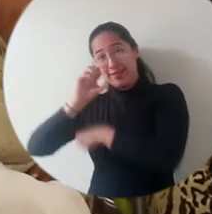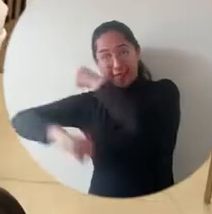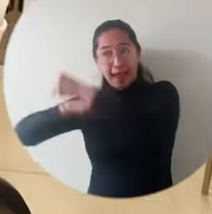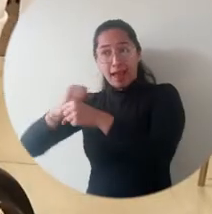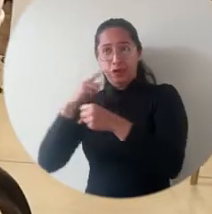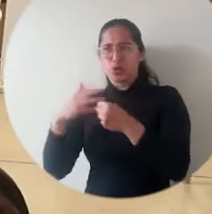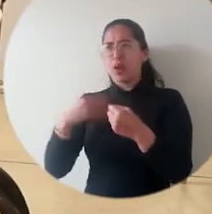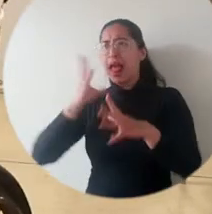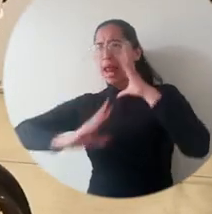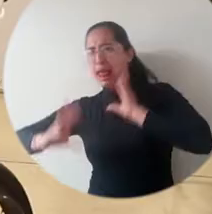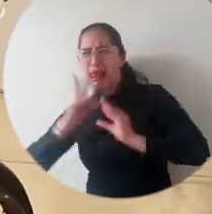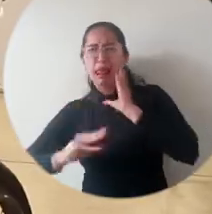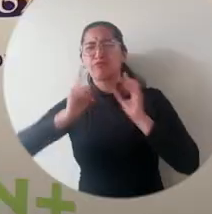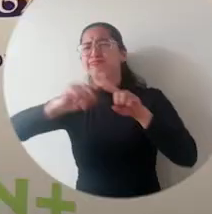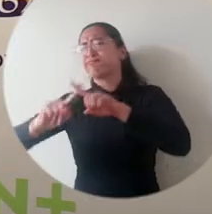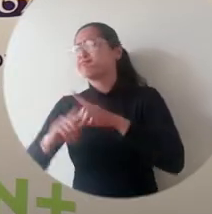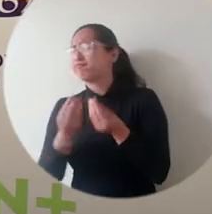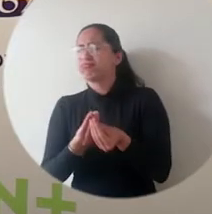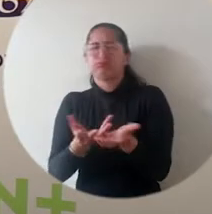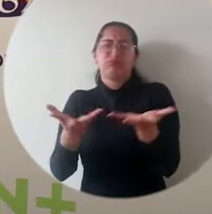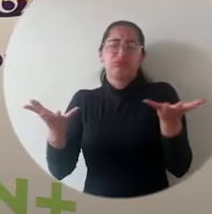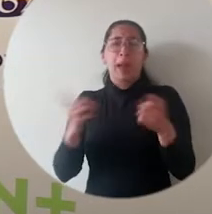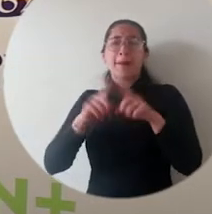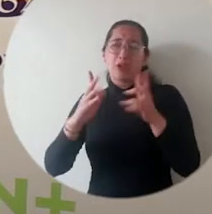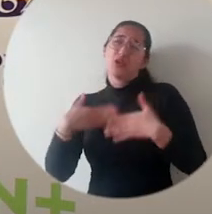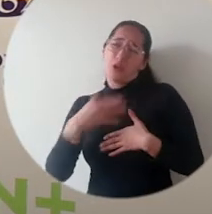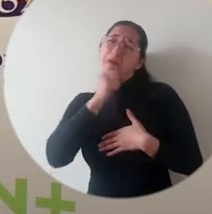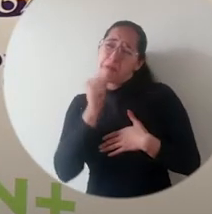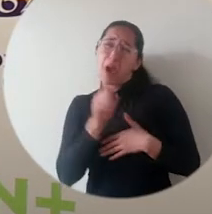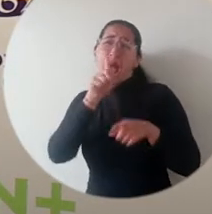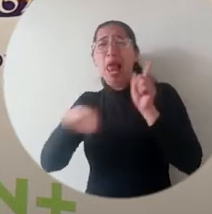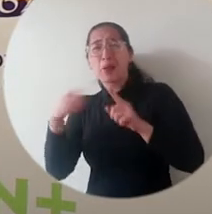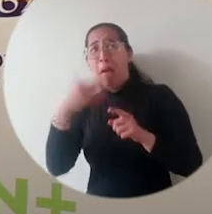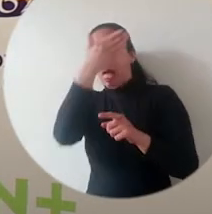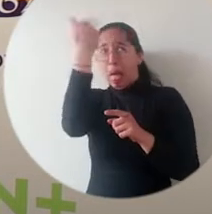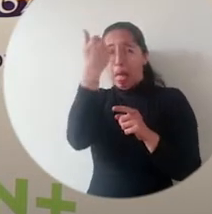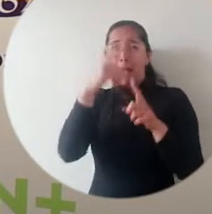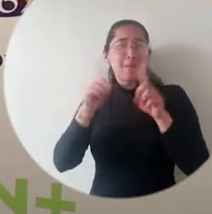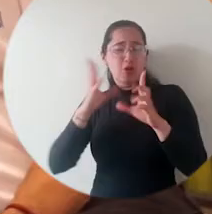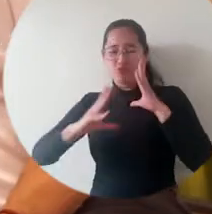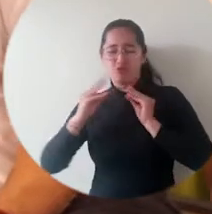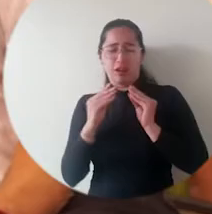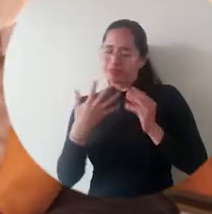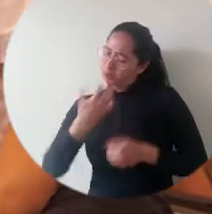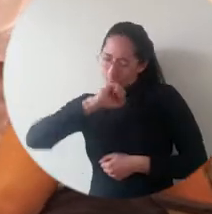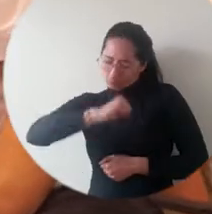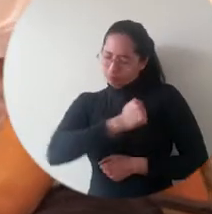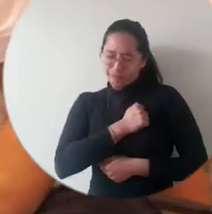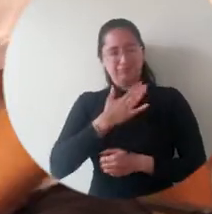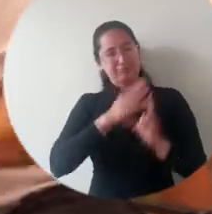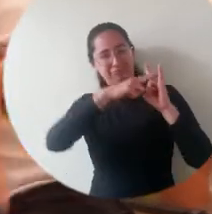Entrábamos por la Quinta de San Pedro Alejandrino. Son 20.000 historias que yo tengo aquí, pero ya por la edad muchas se me han olvidado. Pero mi